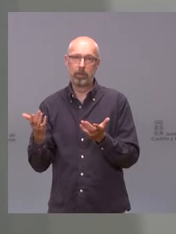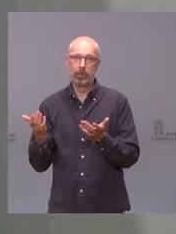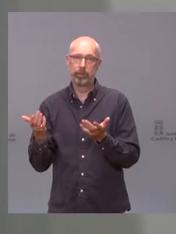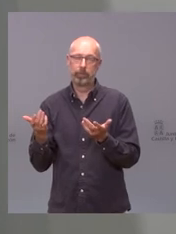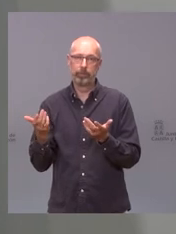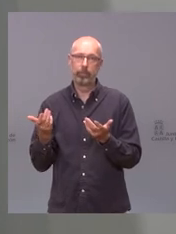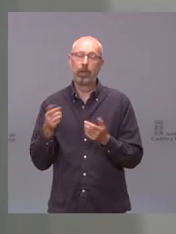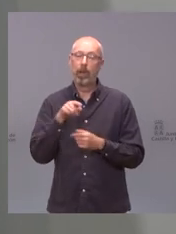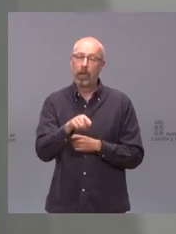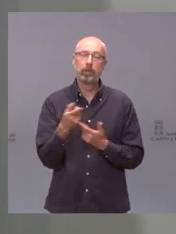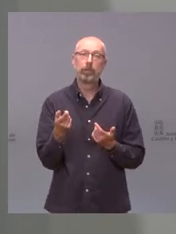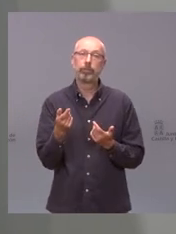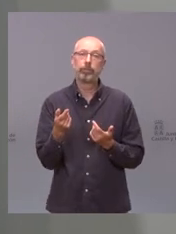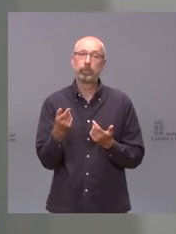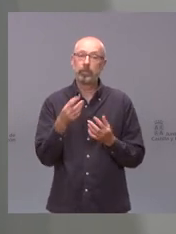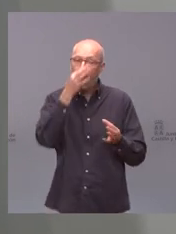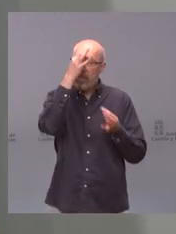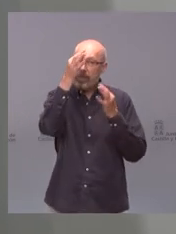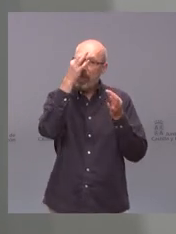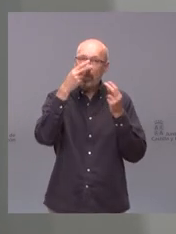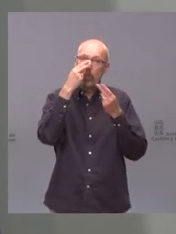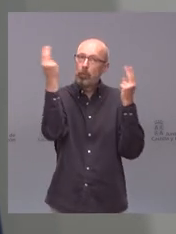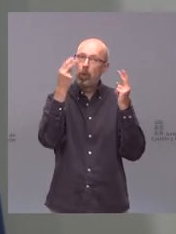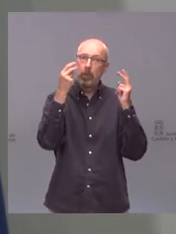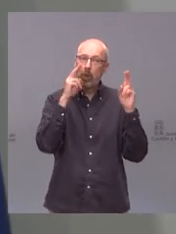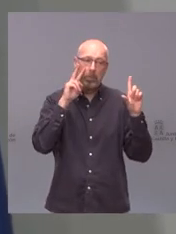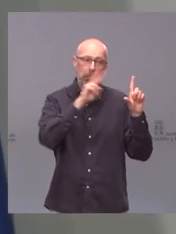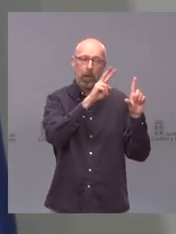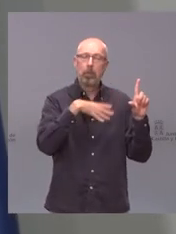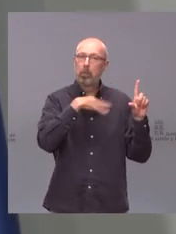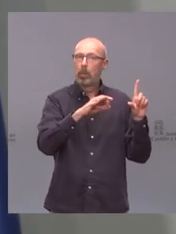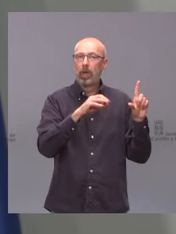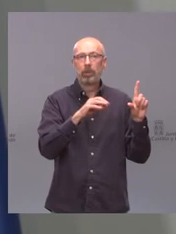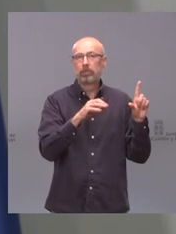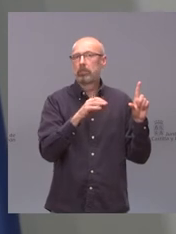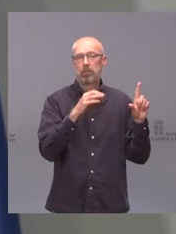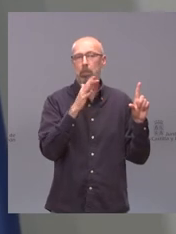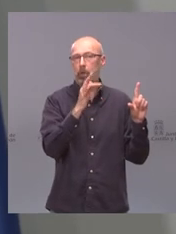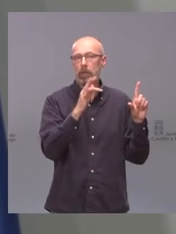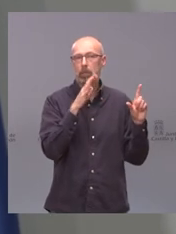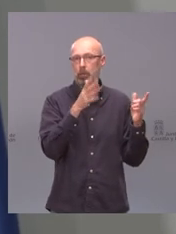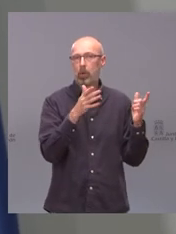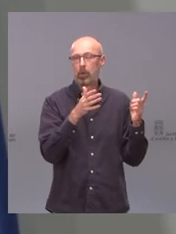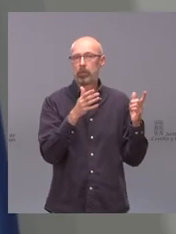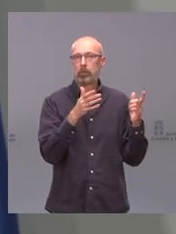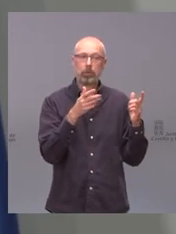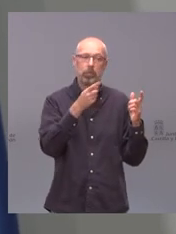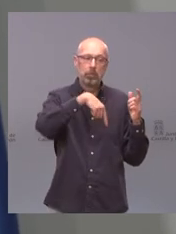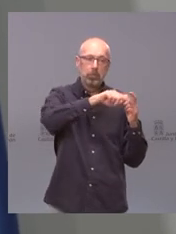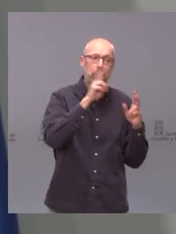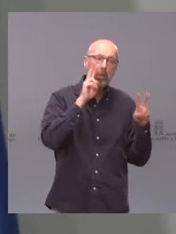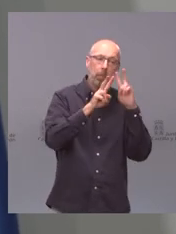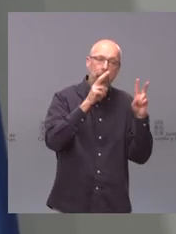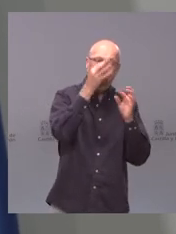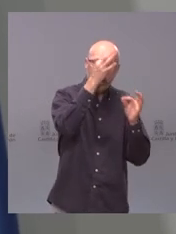ventaja que tiene tener los datos y yo creo que es una buena cosa hacer estas preguntas quiere decir que los datos se miran ahora vamos